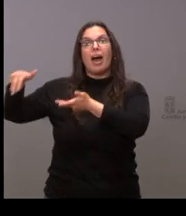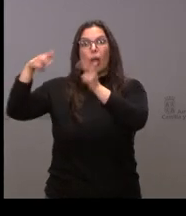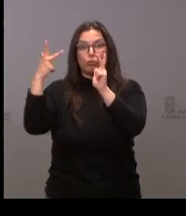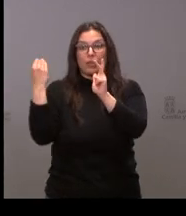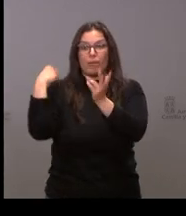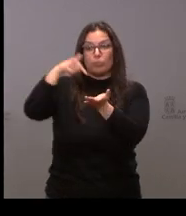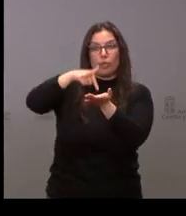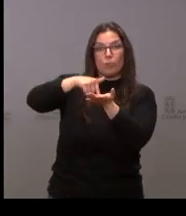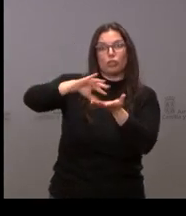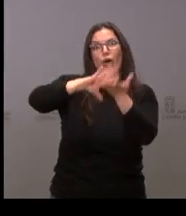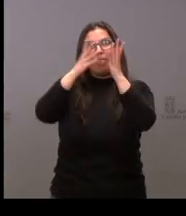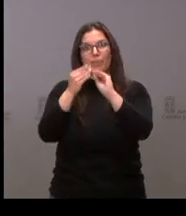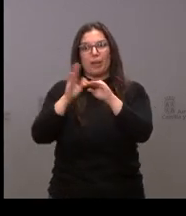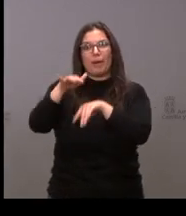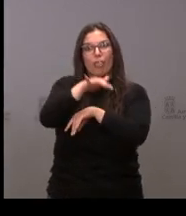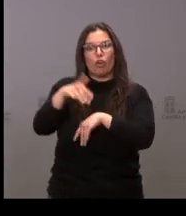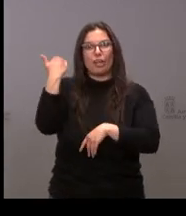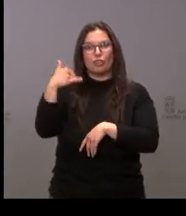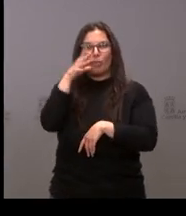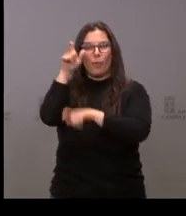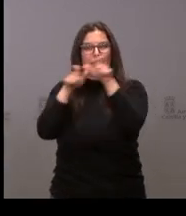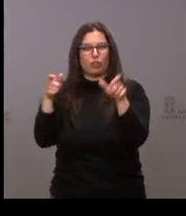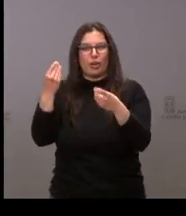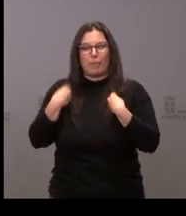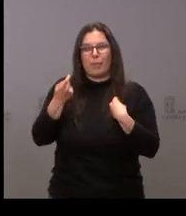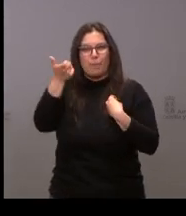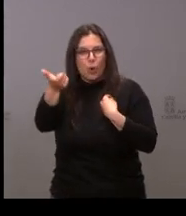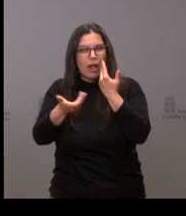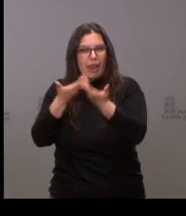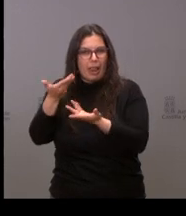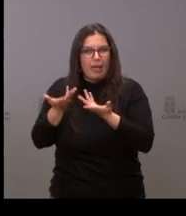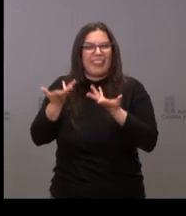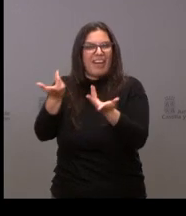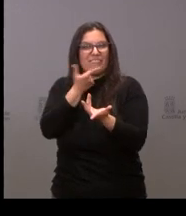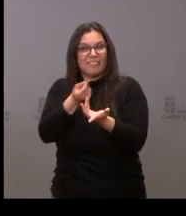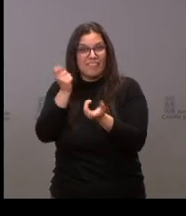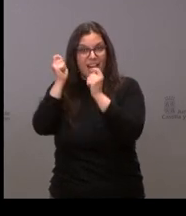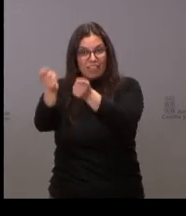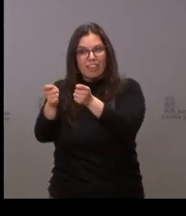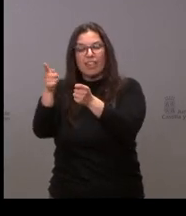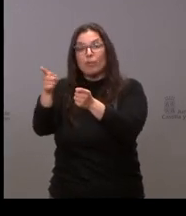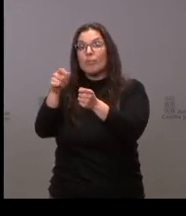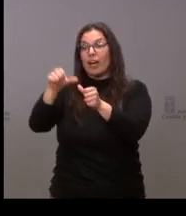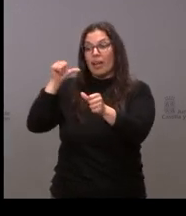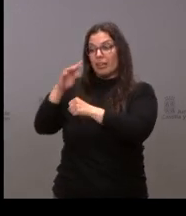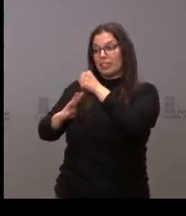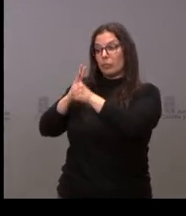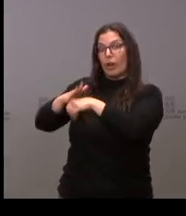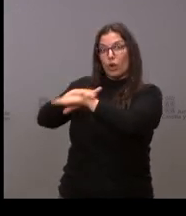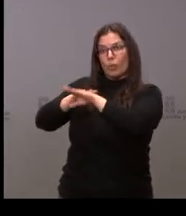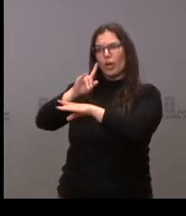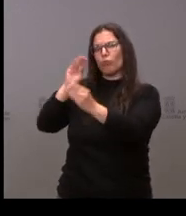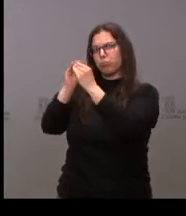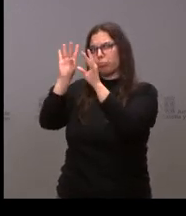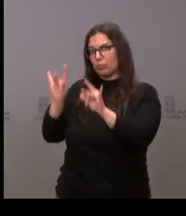fiscalidad diferenciada no sé si la entrada de Vox en el Ejecutivo cambia un poco esta postura porque alguna vez han muestrado sus dudas